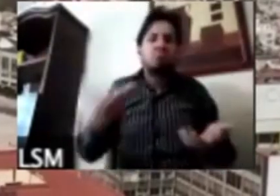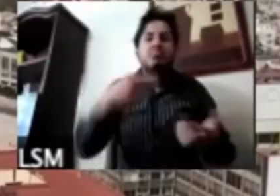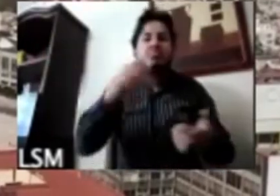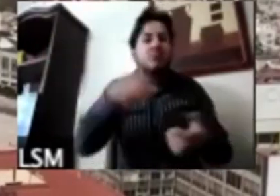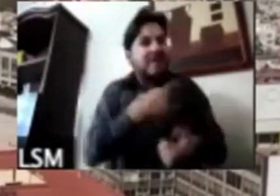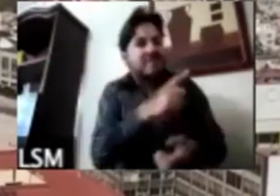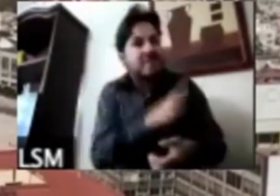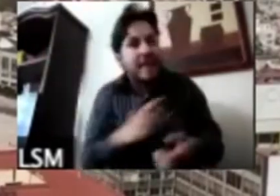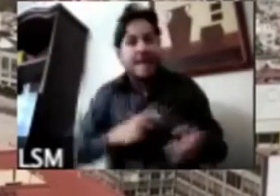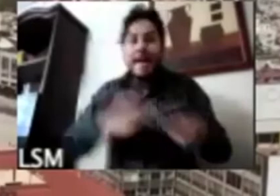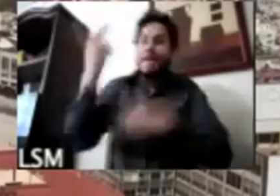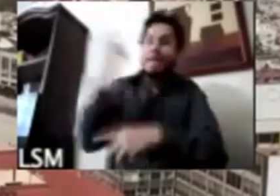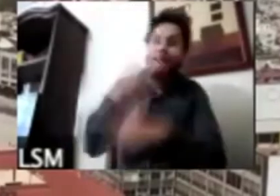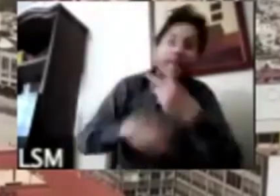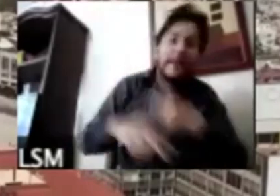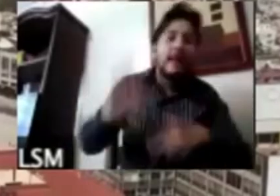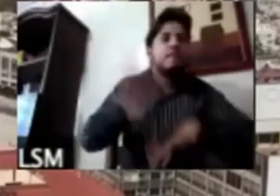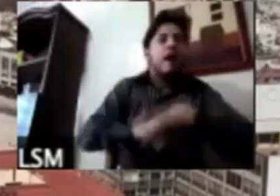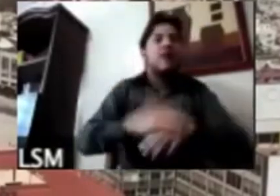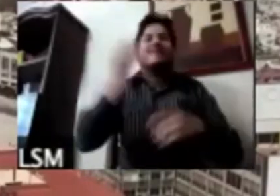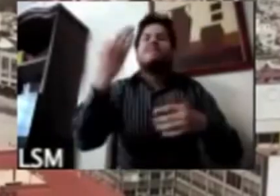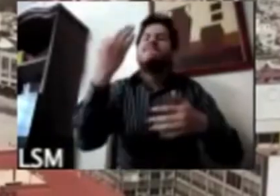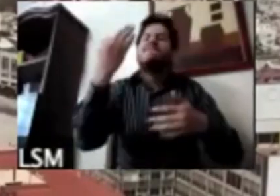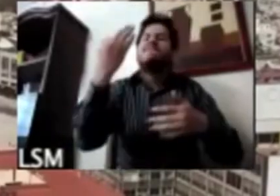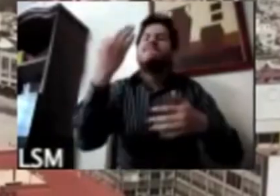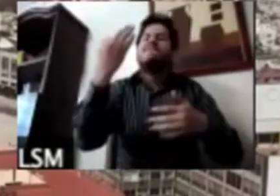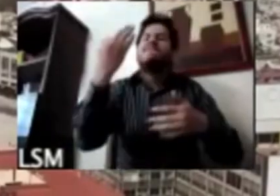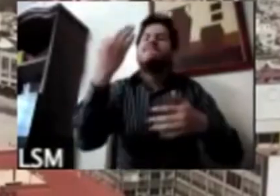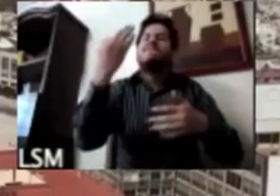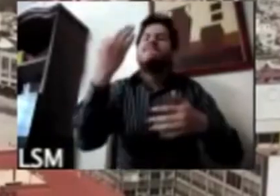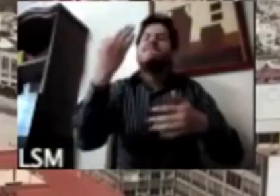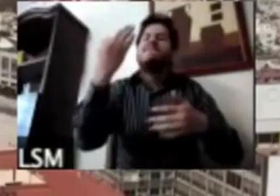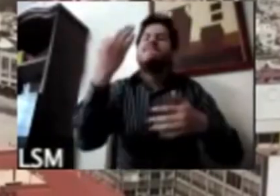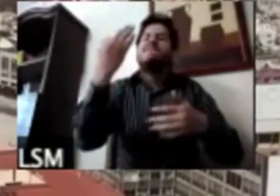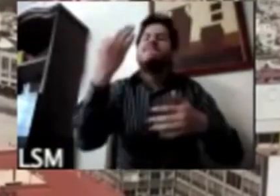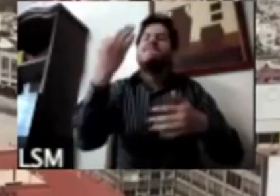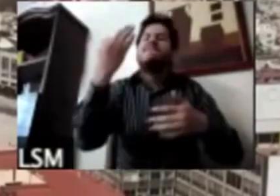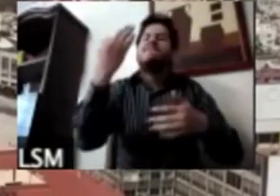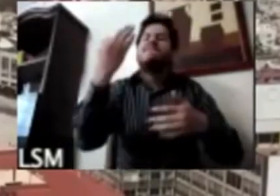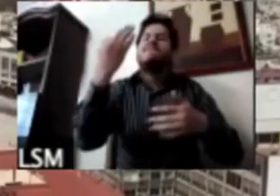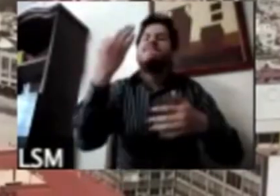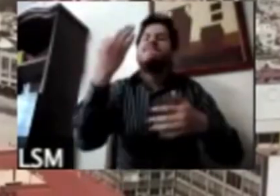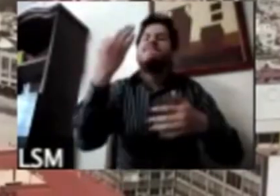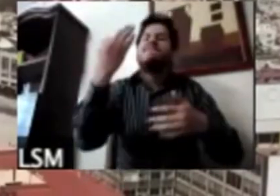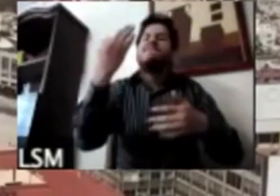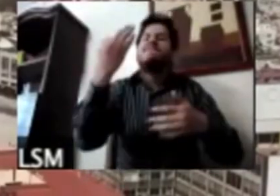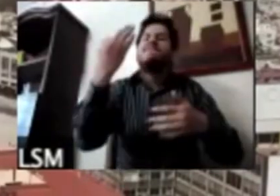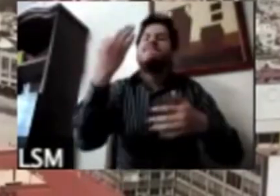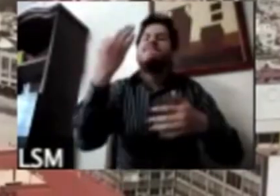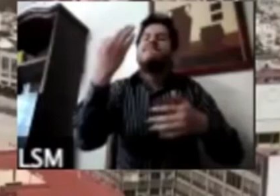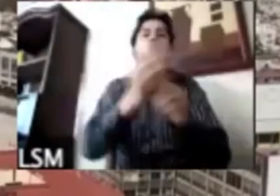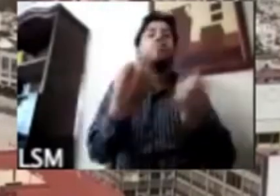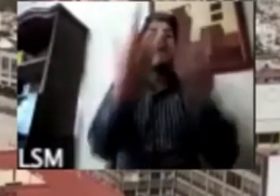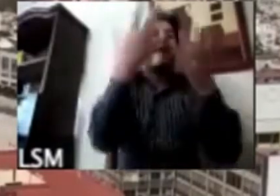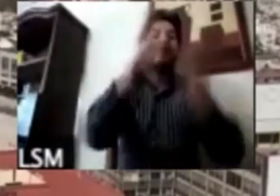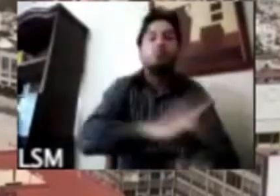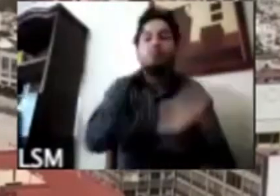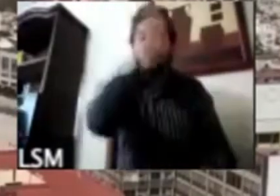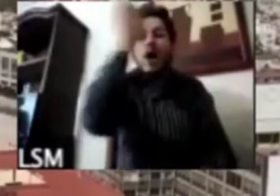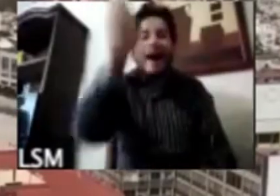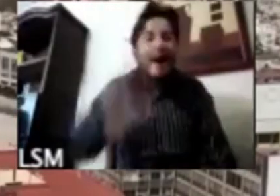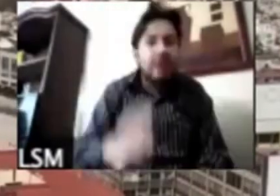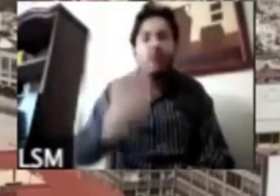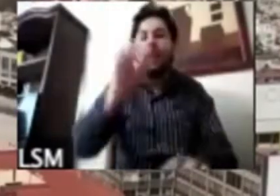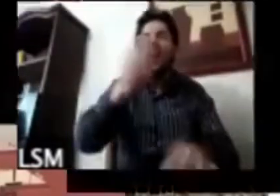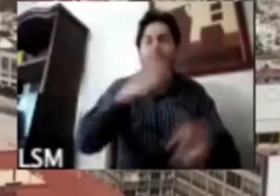inseguridad esto no va a ser así de que ah como las cifras de muertos fueron más bajas de lo que los científicos decían que un poco es